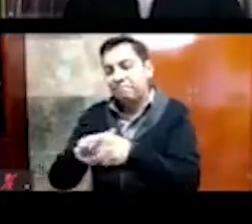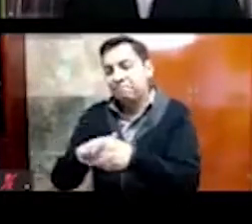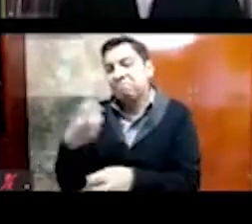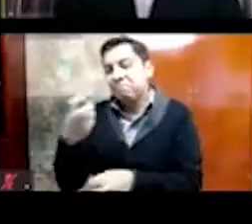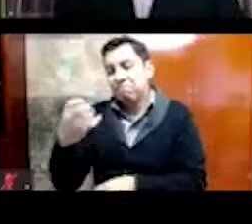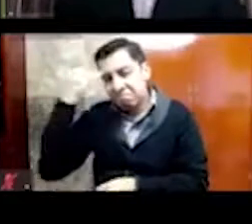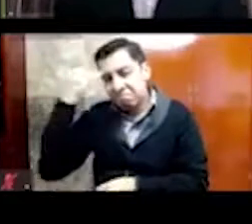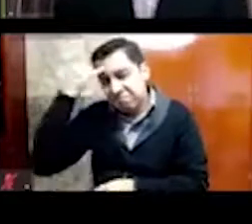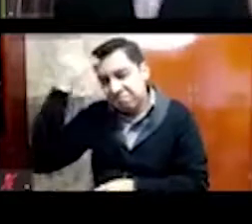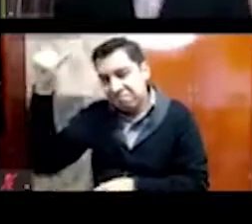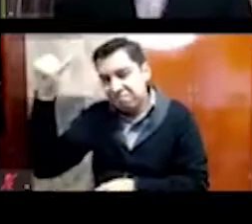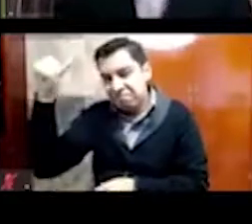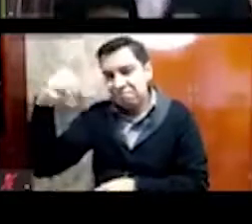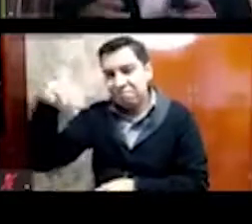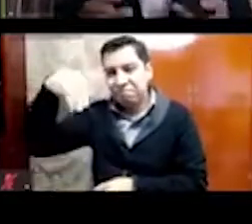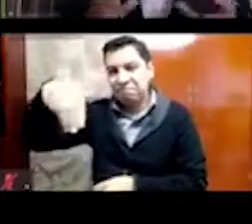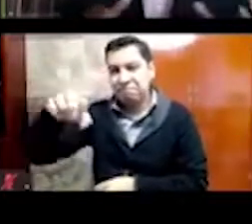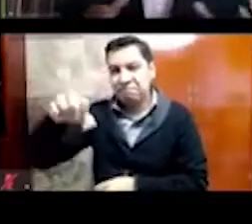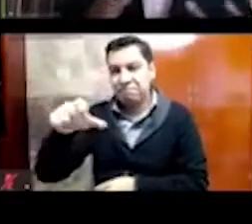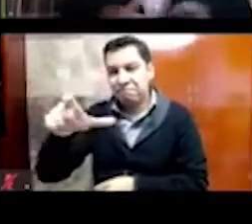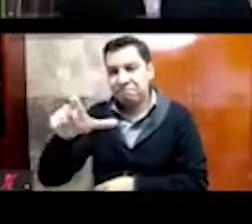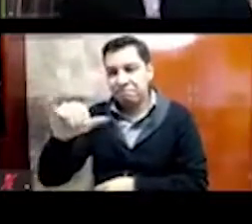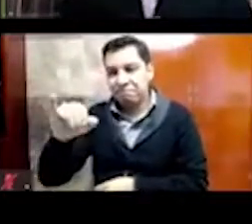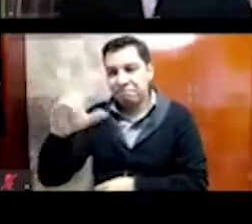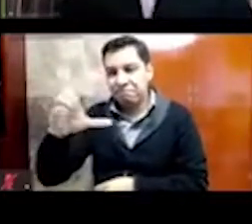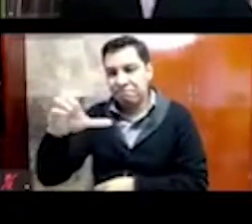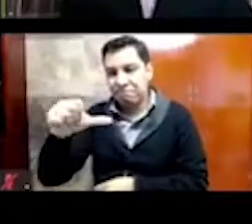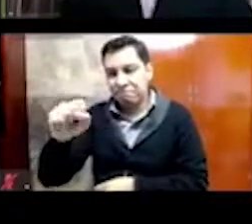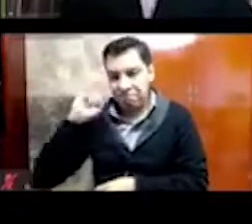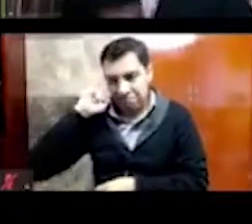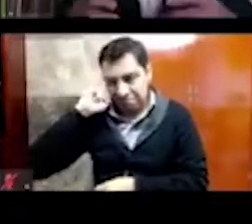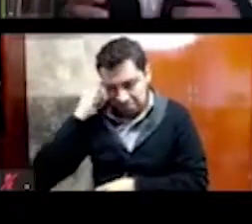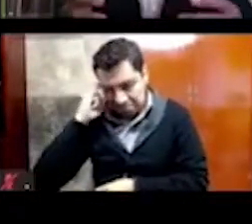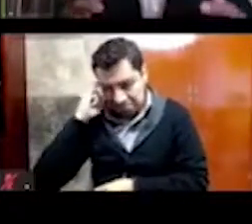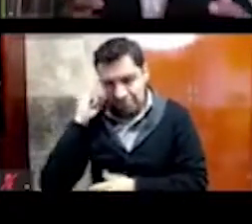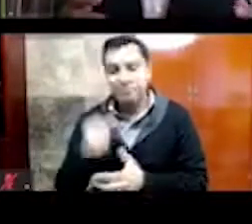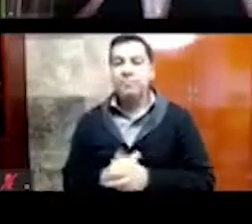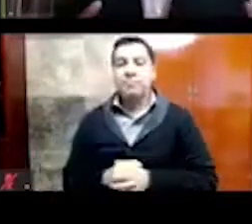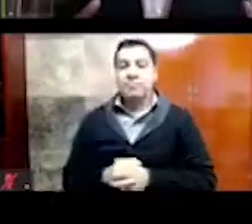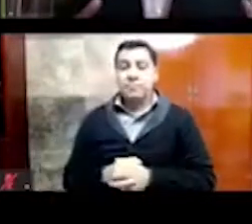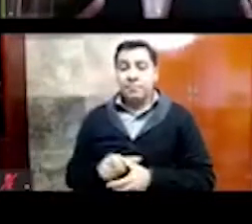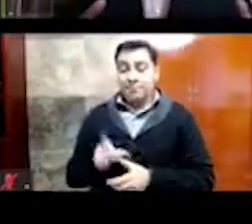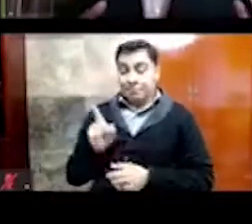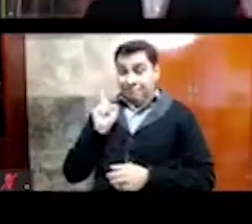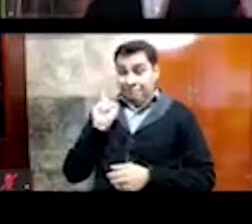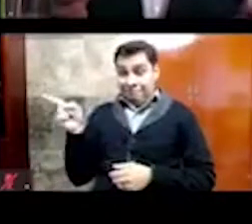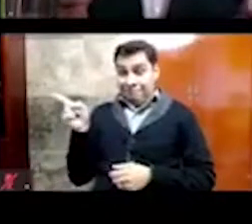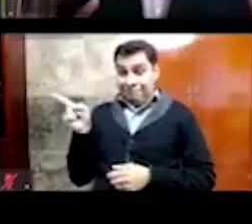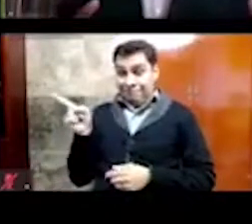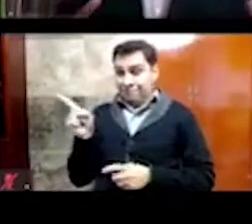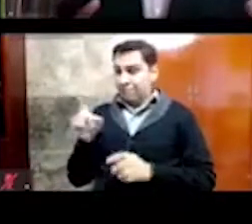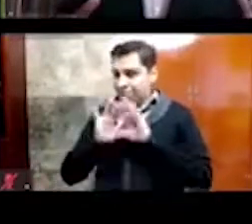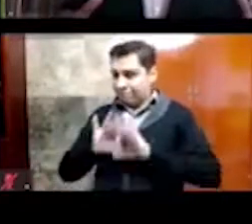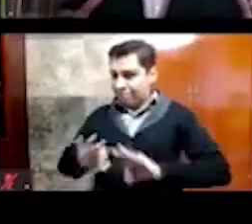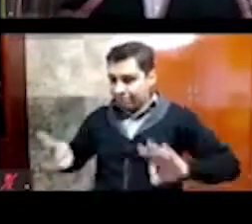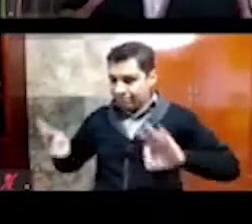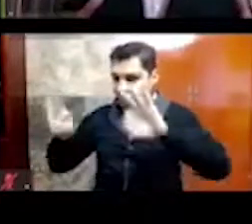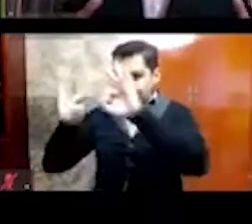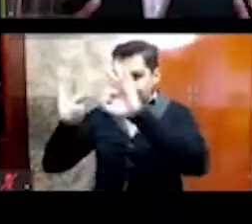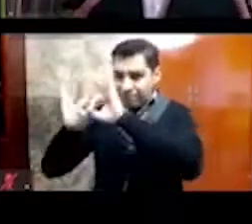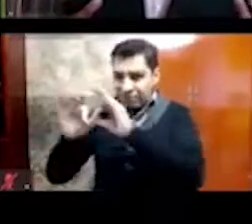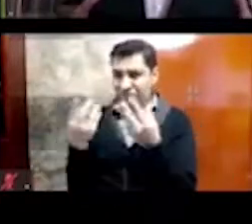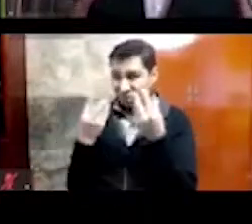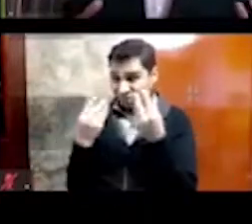y como el Waisopanchi es sumamente importante, porque el Waisopanchi